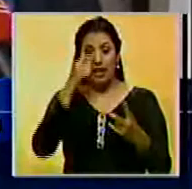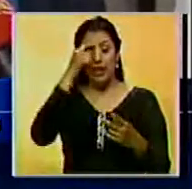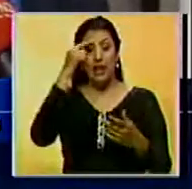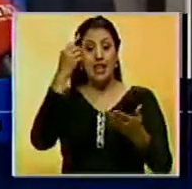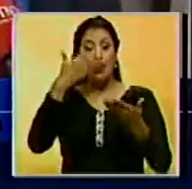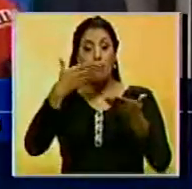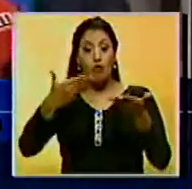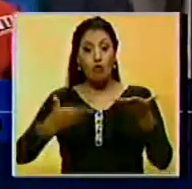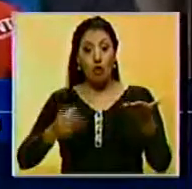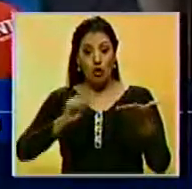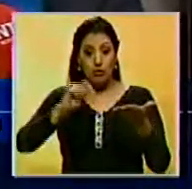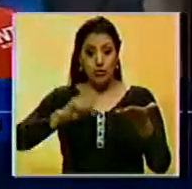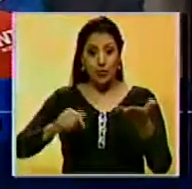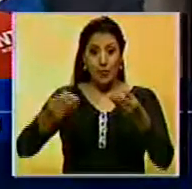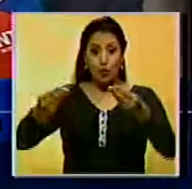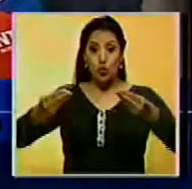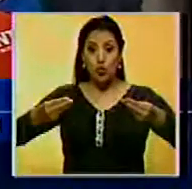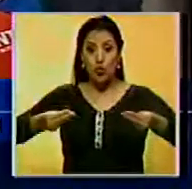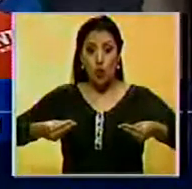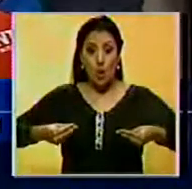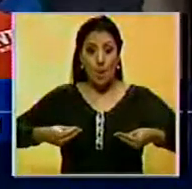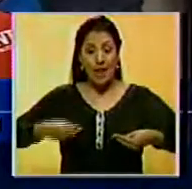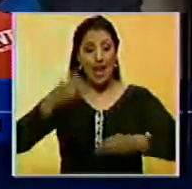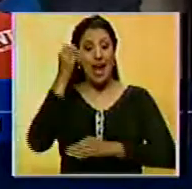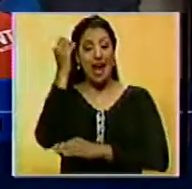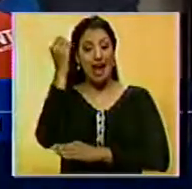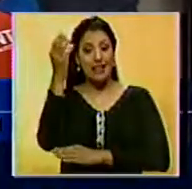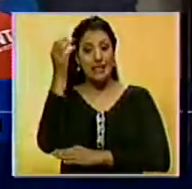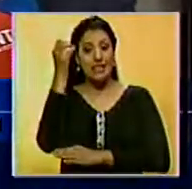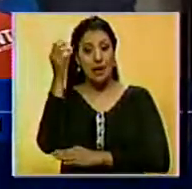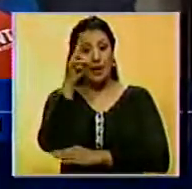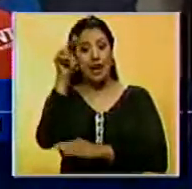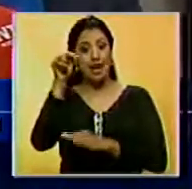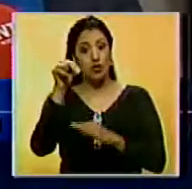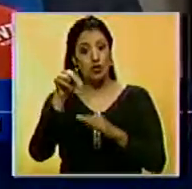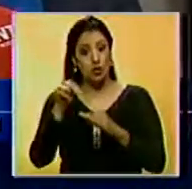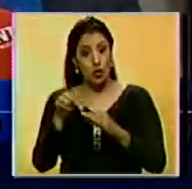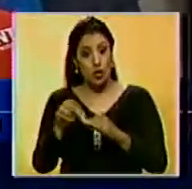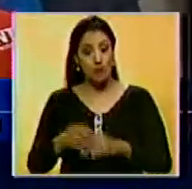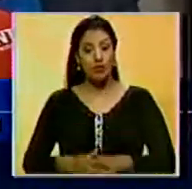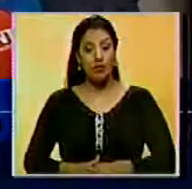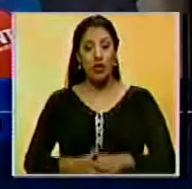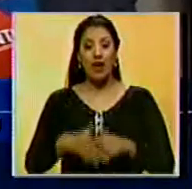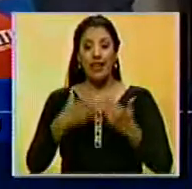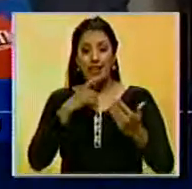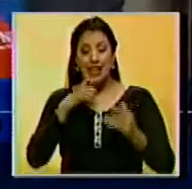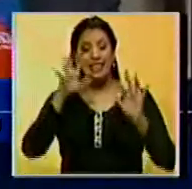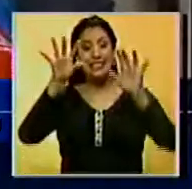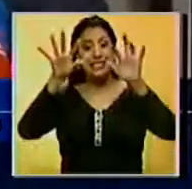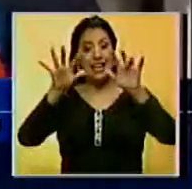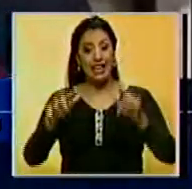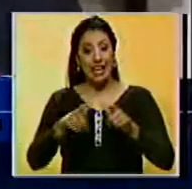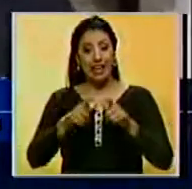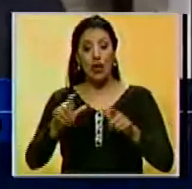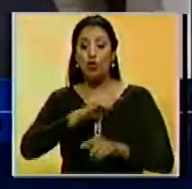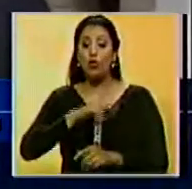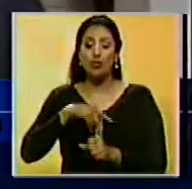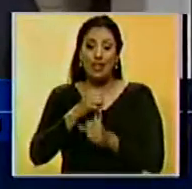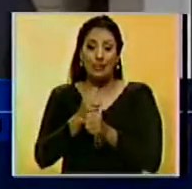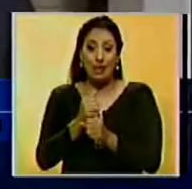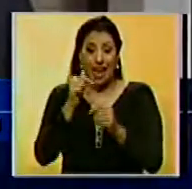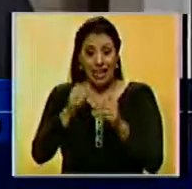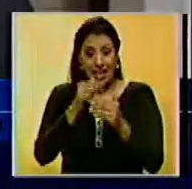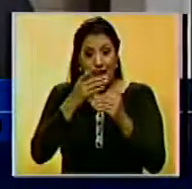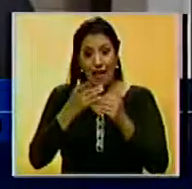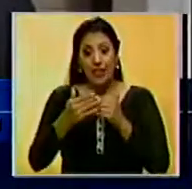informe entregado por la Asamblea Nacional, por el secretario general y esperamos que de aquí en